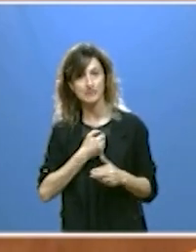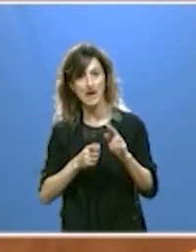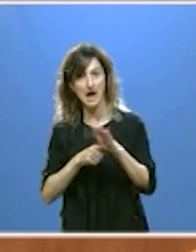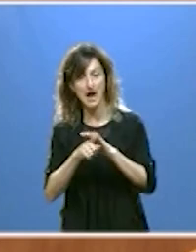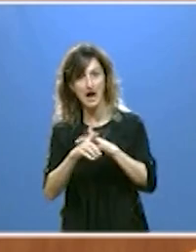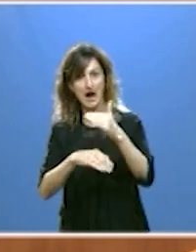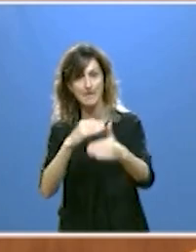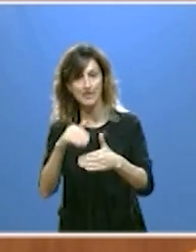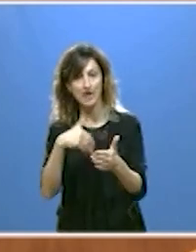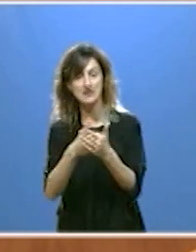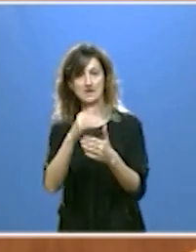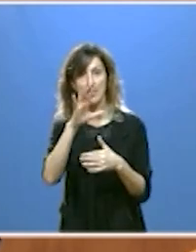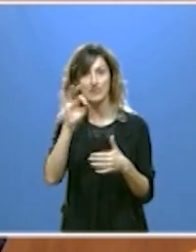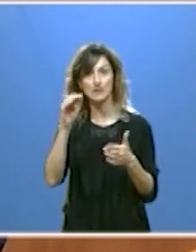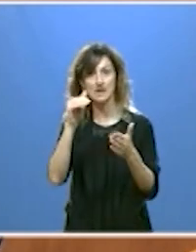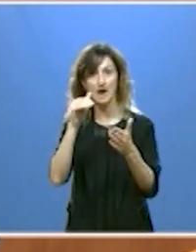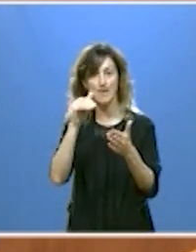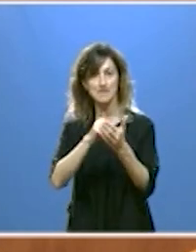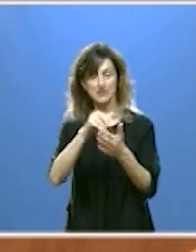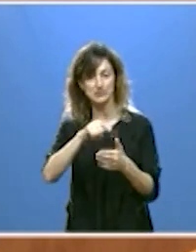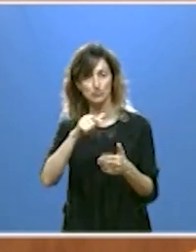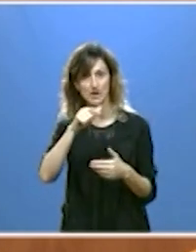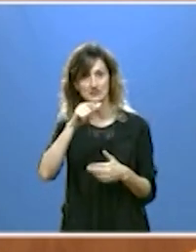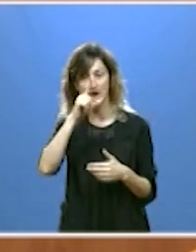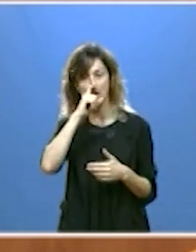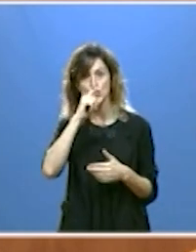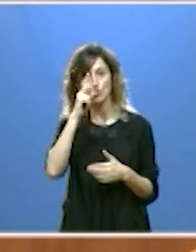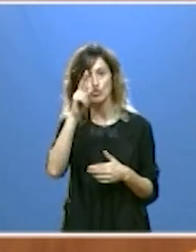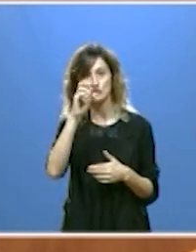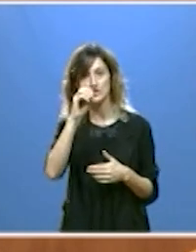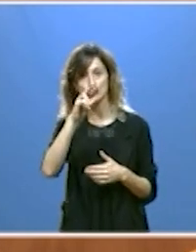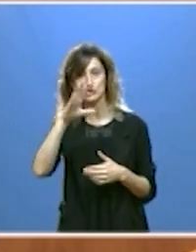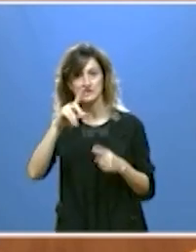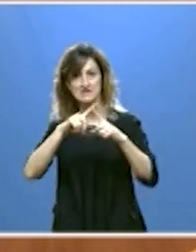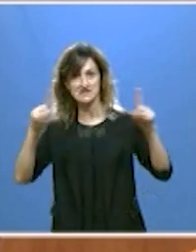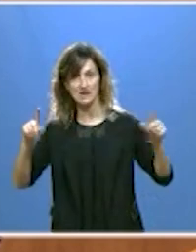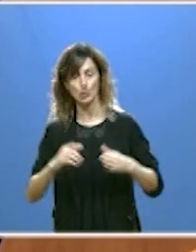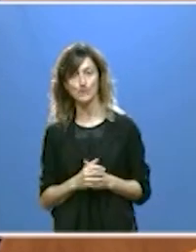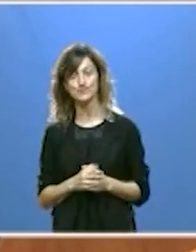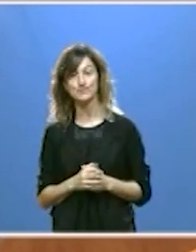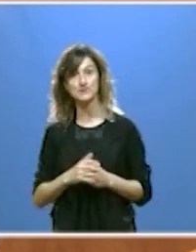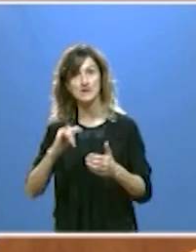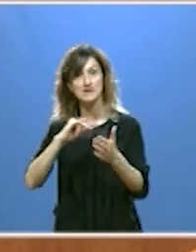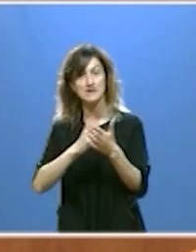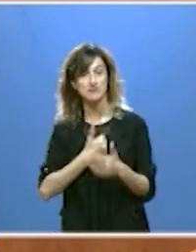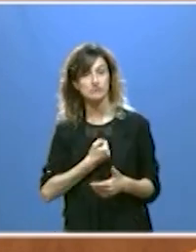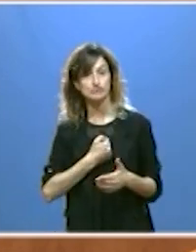para llegar a 50.000 personas en el 2025 un sistema la teleasistencia avanzada que